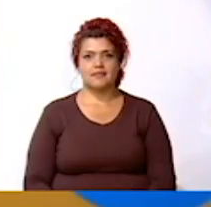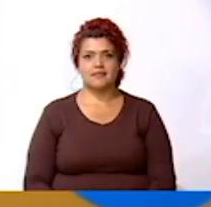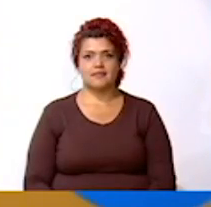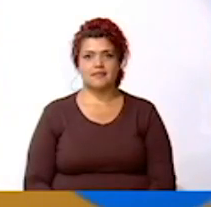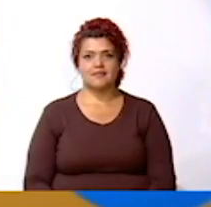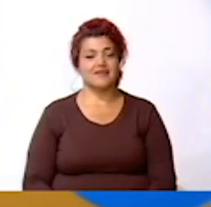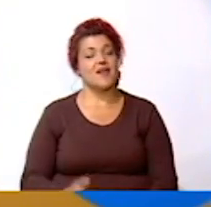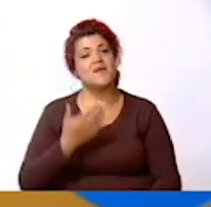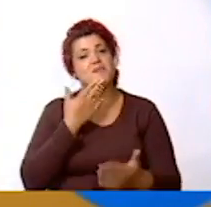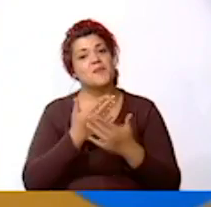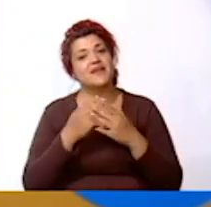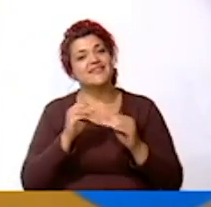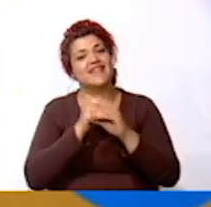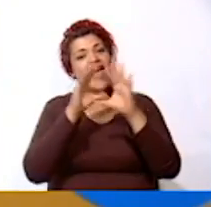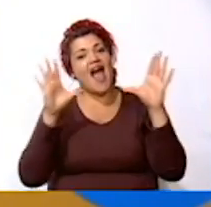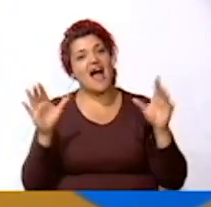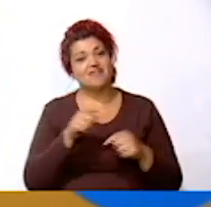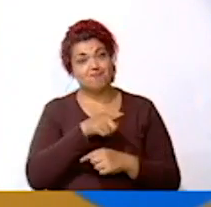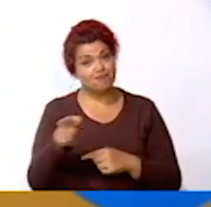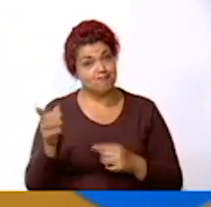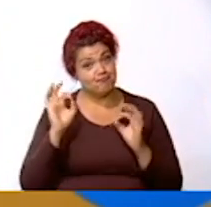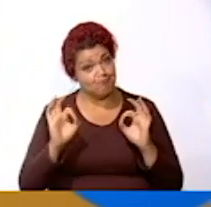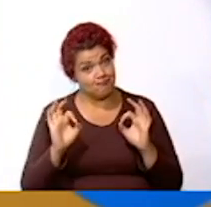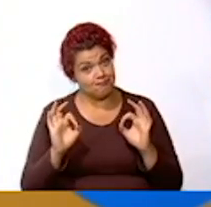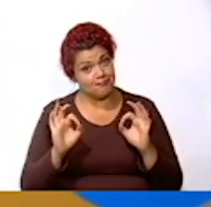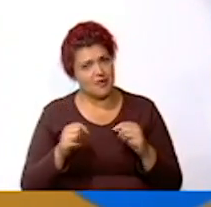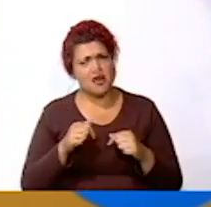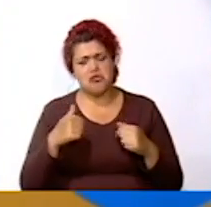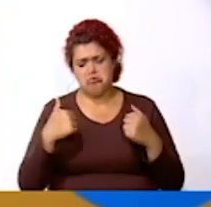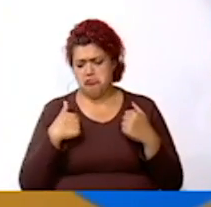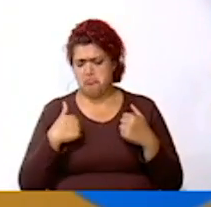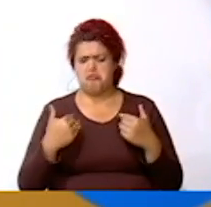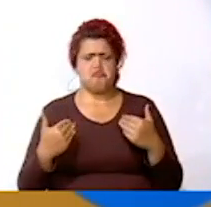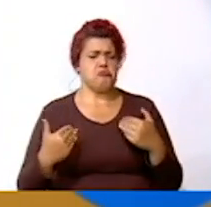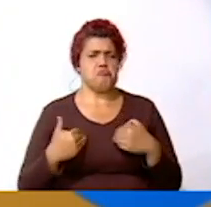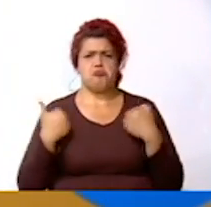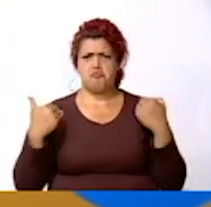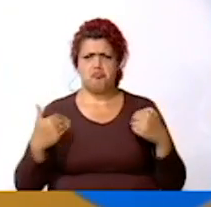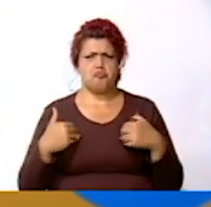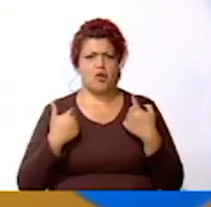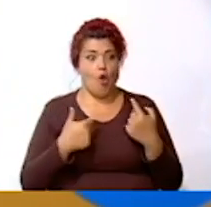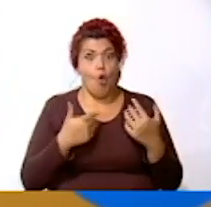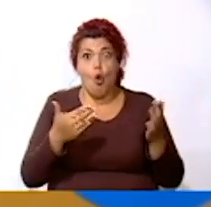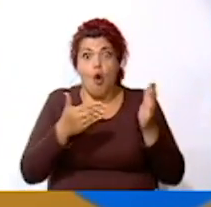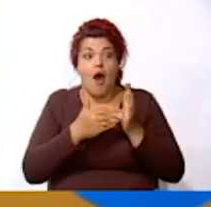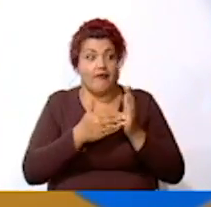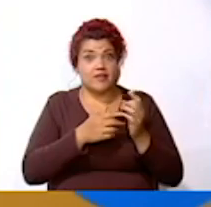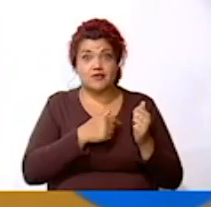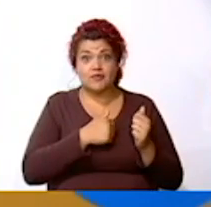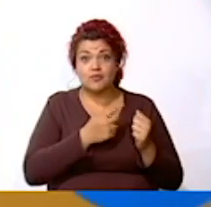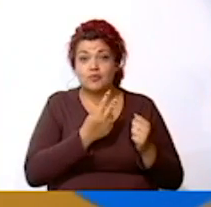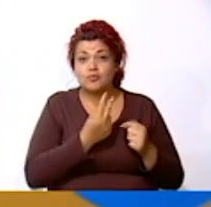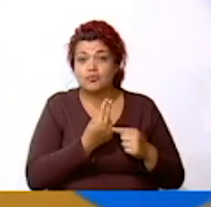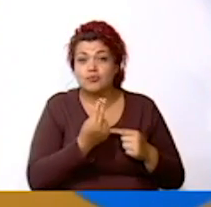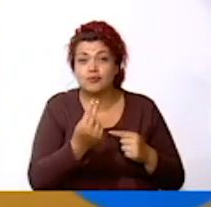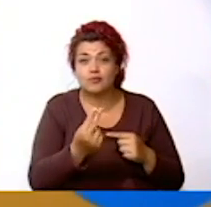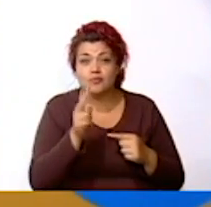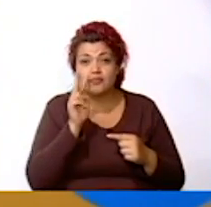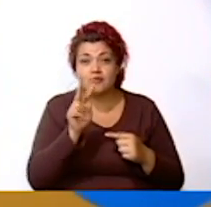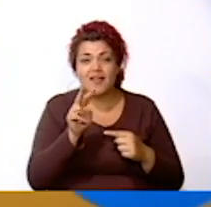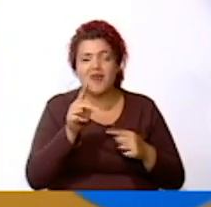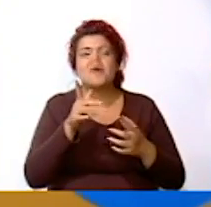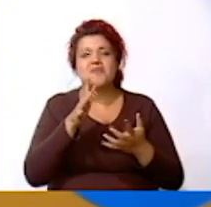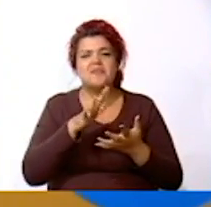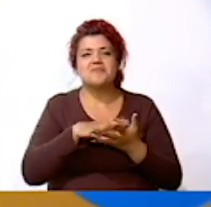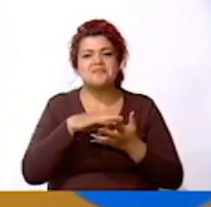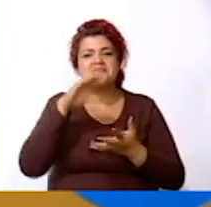Muy buenos días, ¿cómo están todos? Yo estoy muy contenta de estar otra vez con ustedes en un programa más de Aprendo en